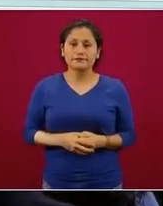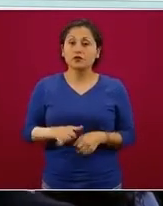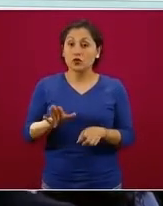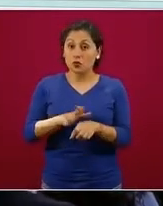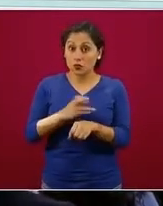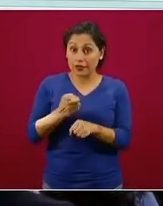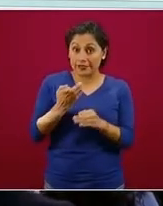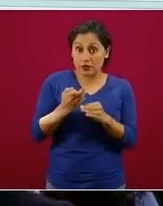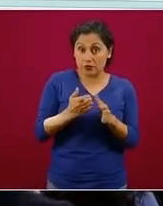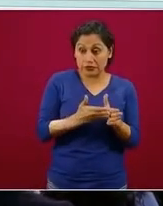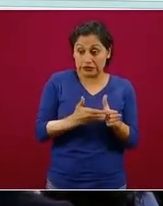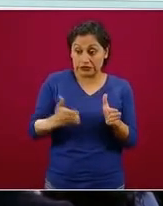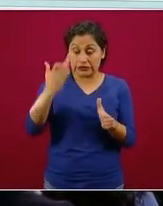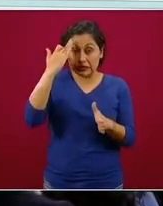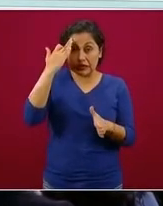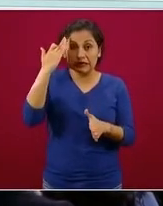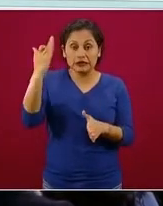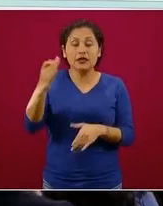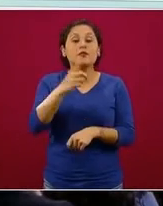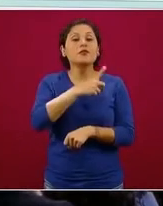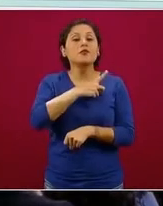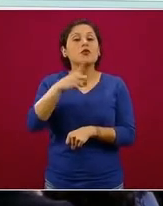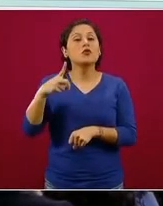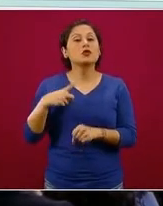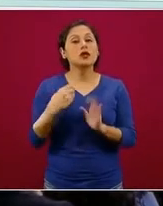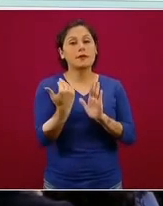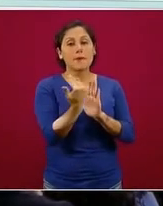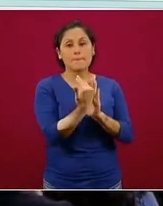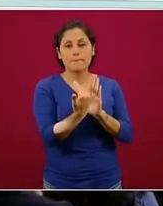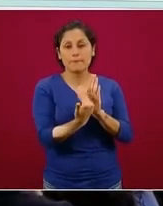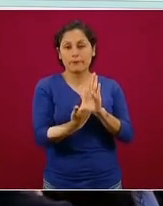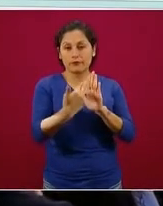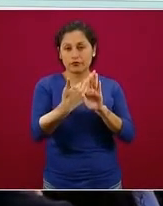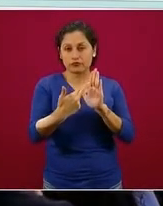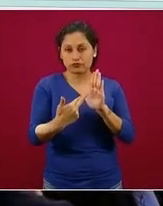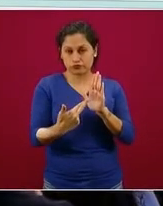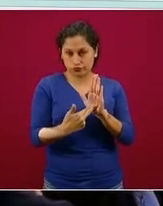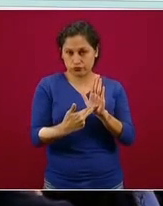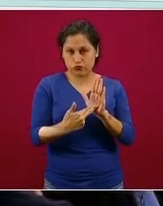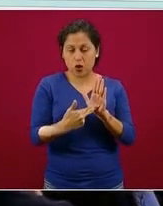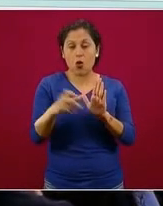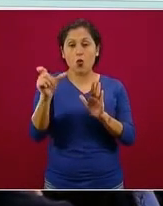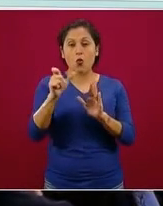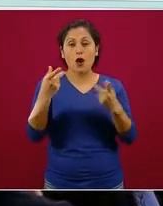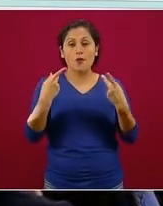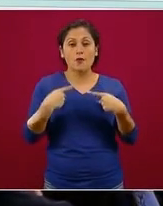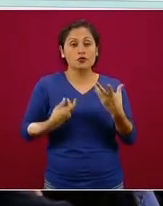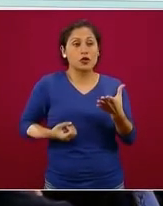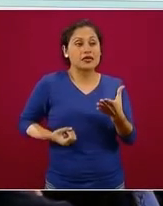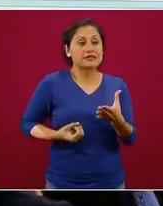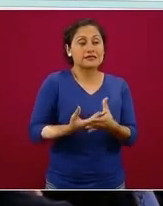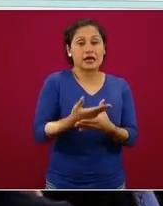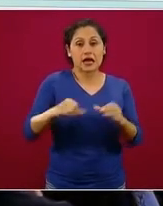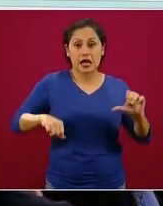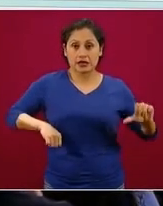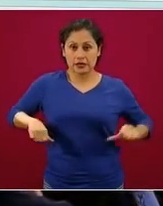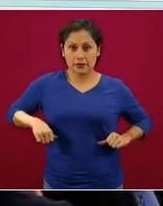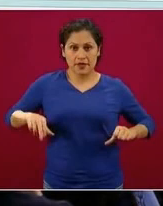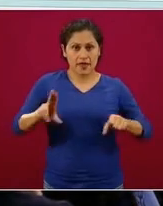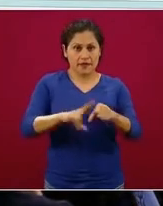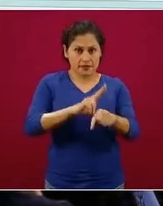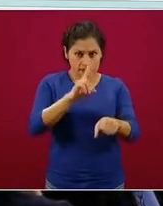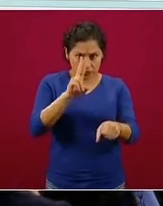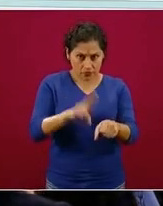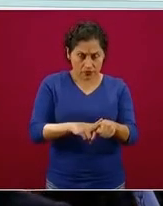precauciones sobre las personas que regresan al espacio público, hacer actividades laborales o